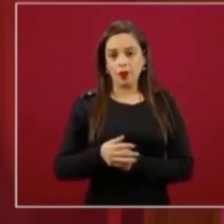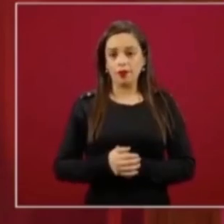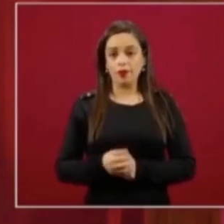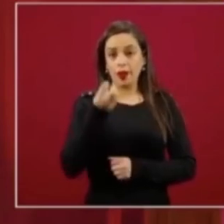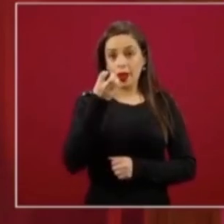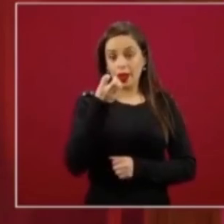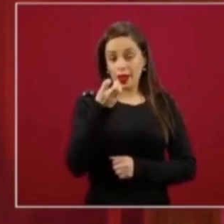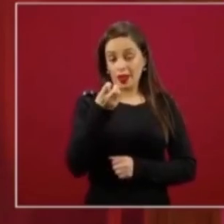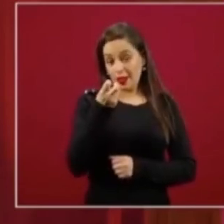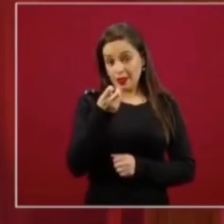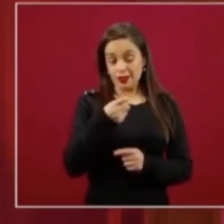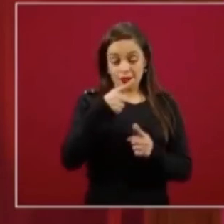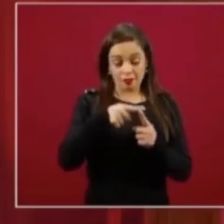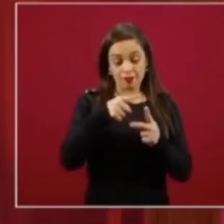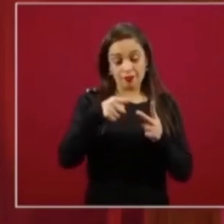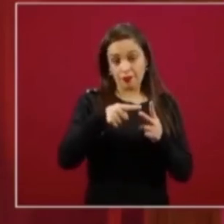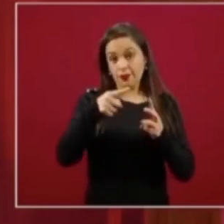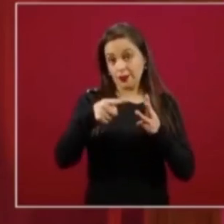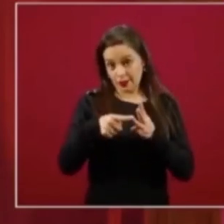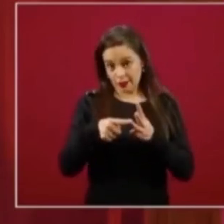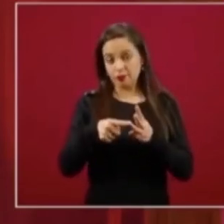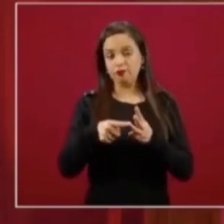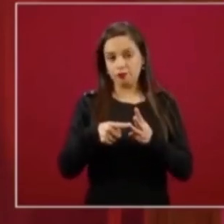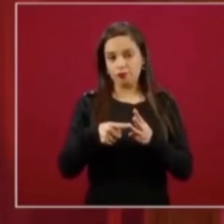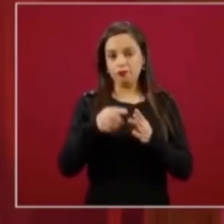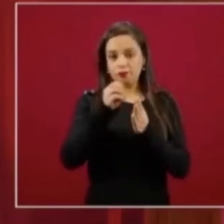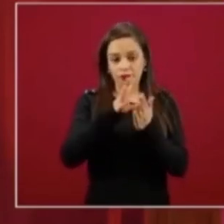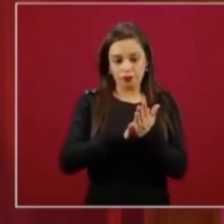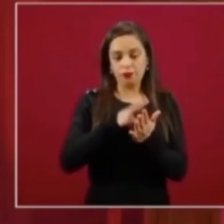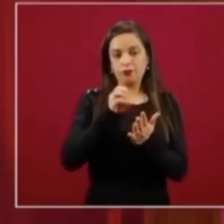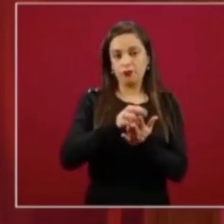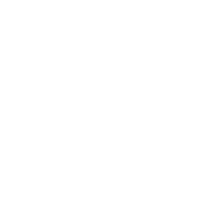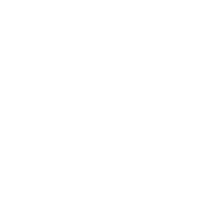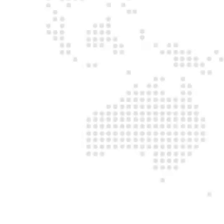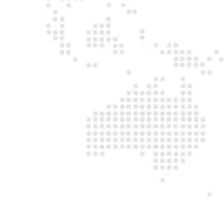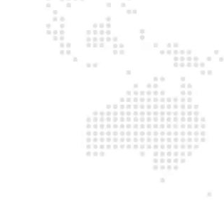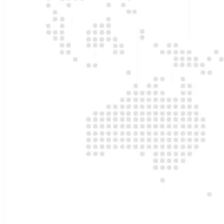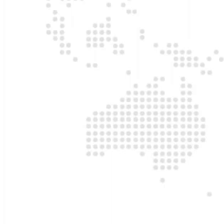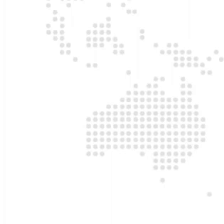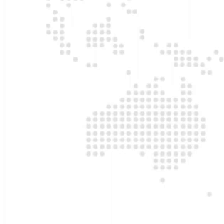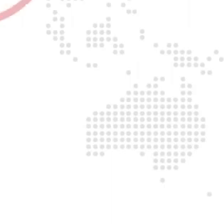construido el padrón de personas con discapacidad.